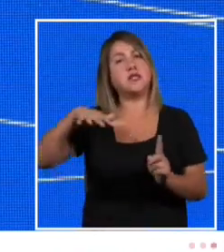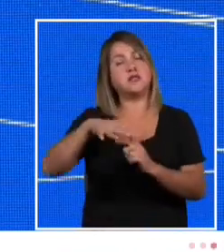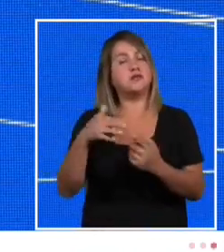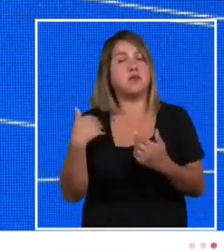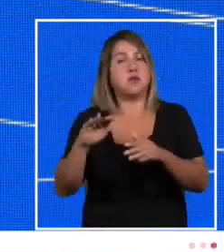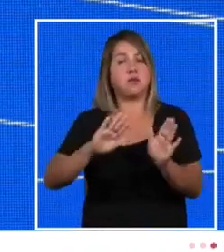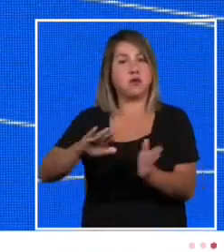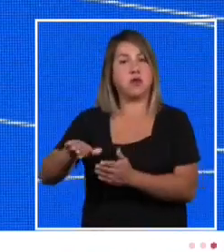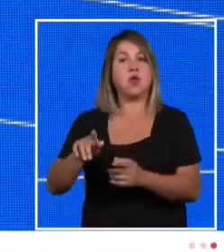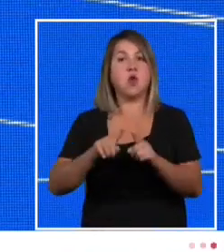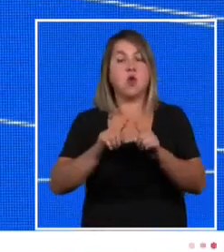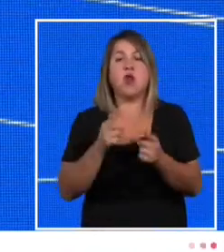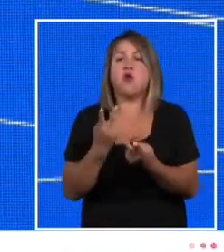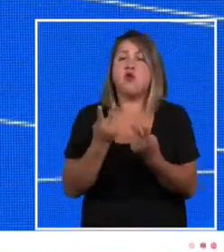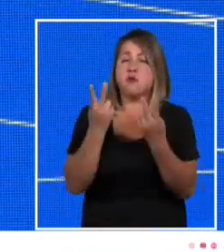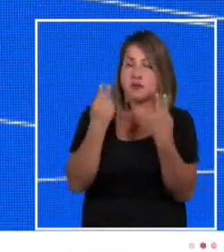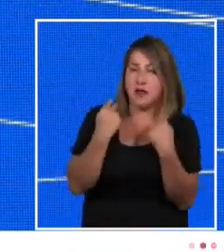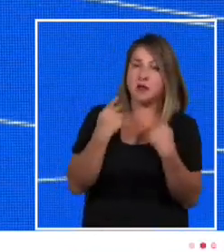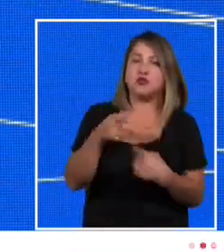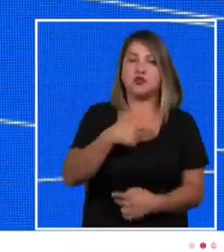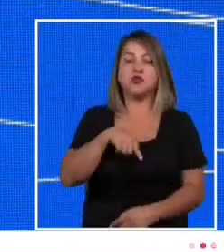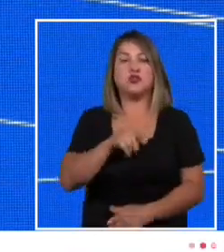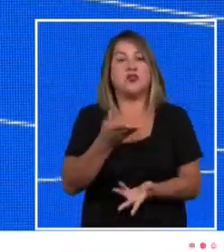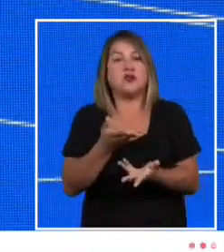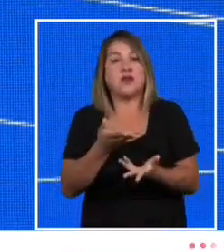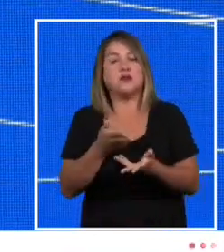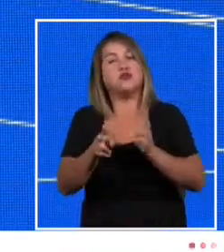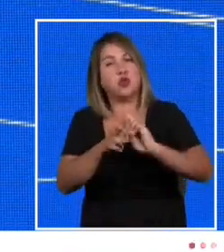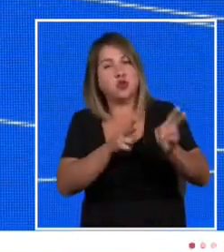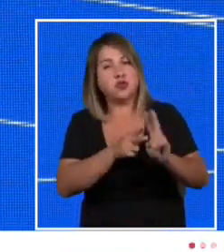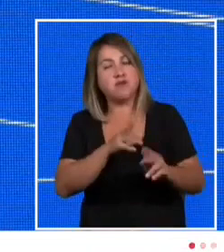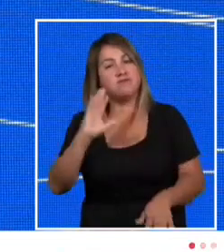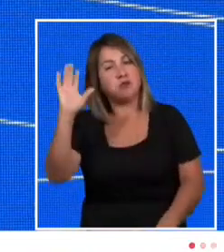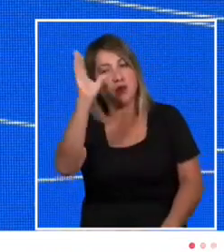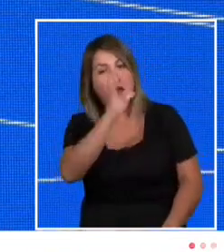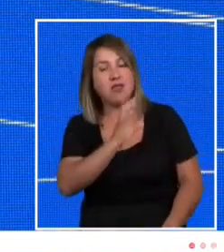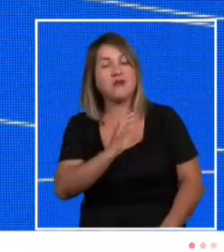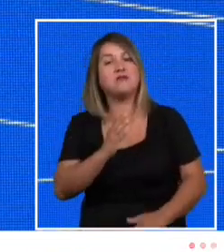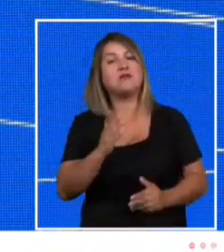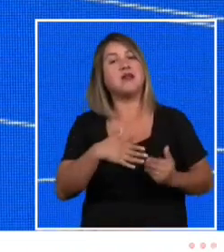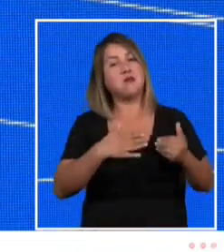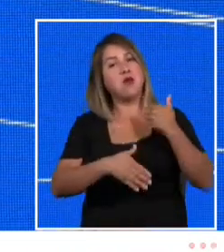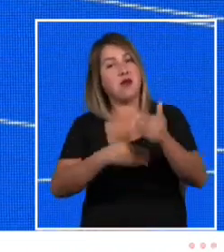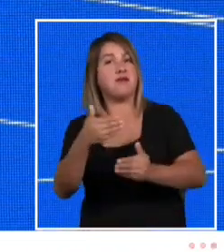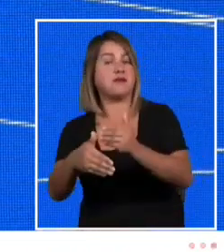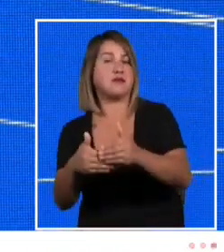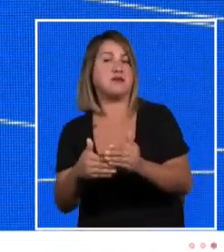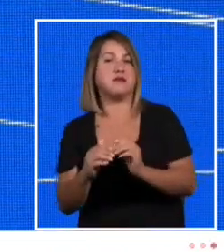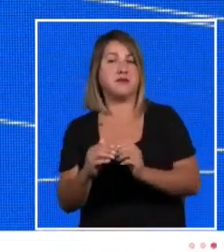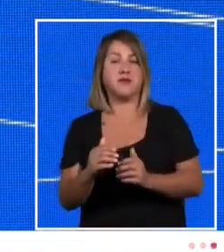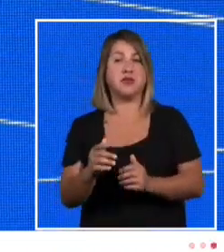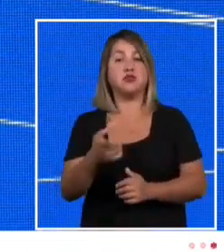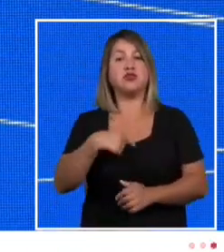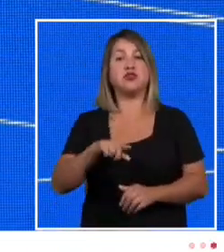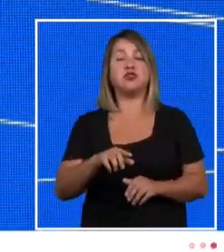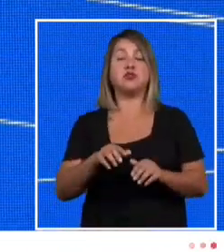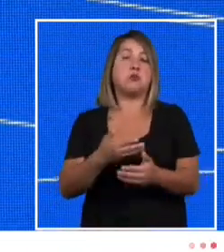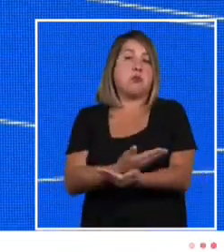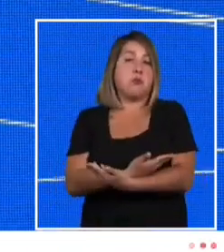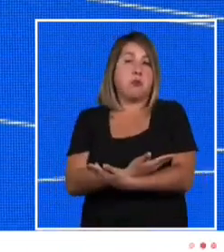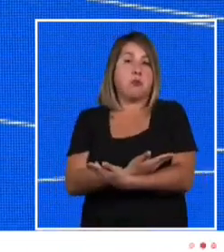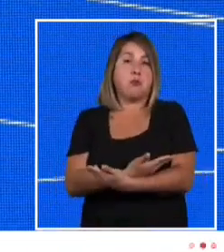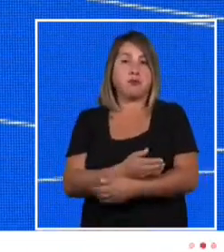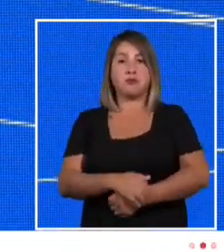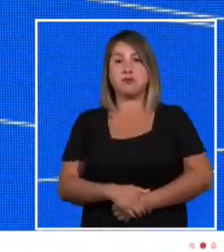con humildad hemos buscado las mejores soluciones y caminos para seguir avanzando y decidimos no quedarnos en el